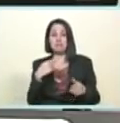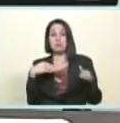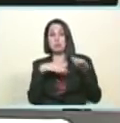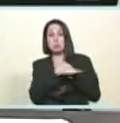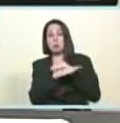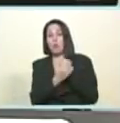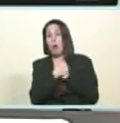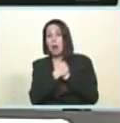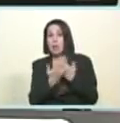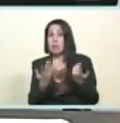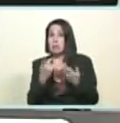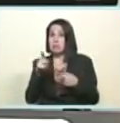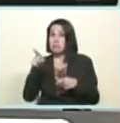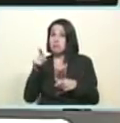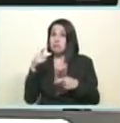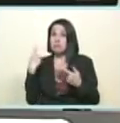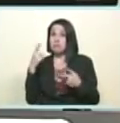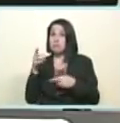ríndete santo